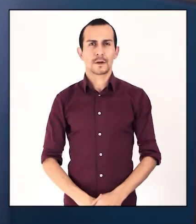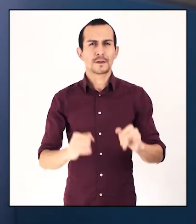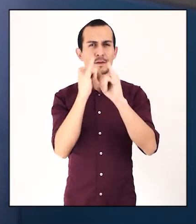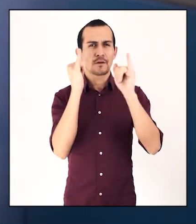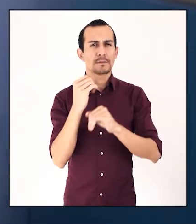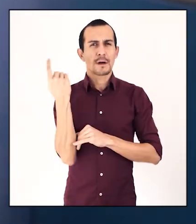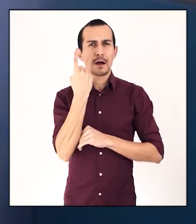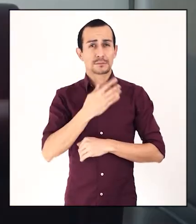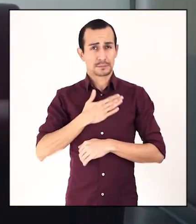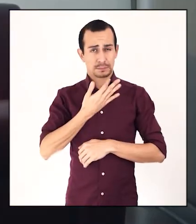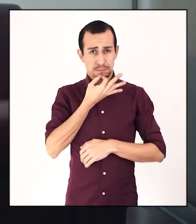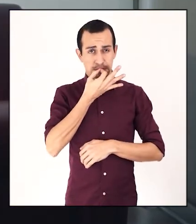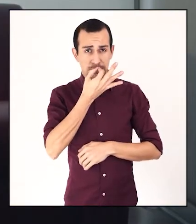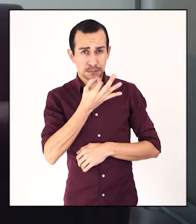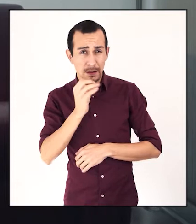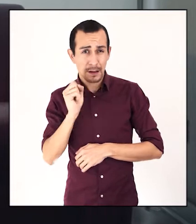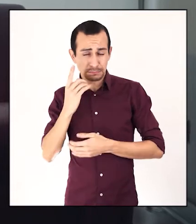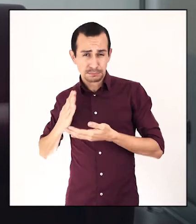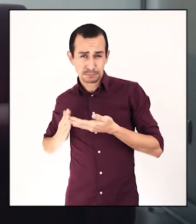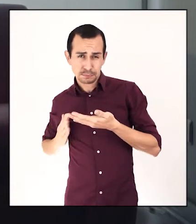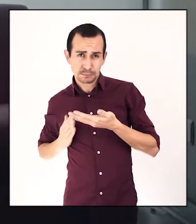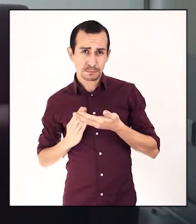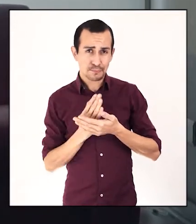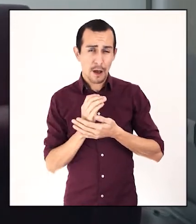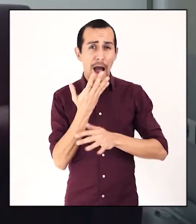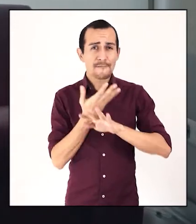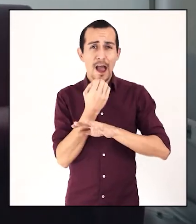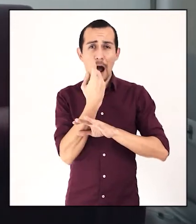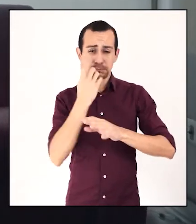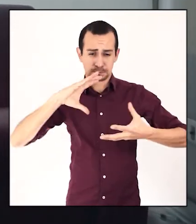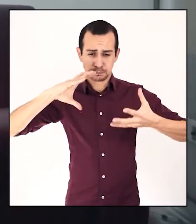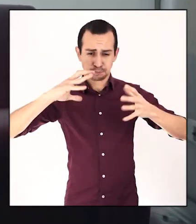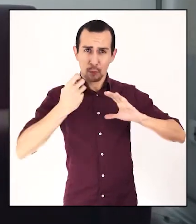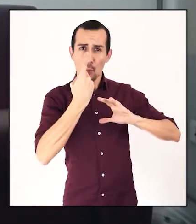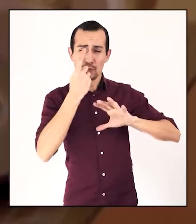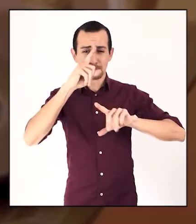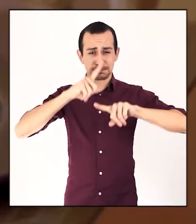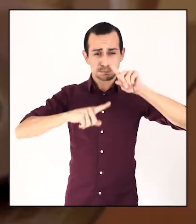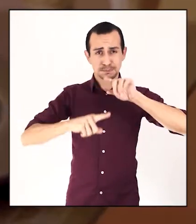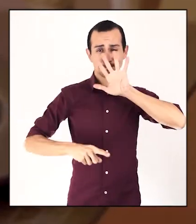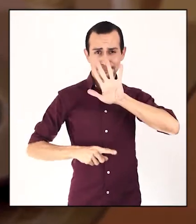A grandes rasgos lo que se plantea es que en el inicio existió un único y gran continente.